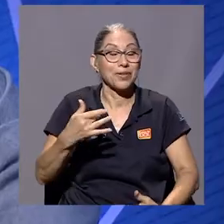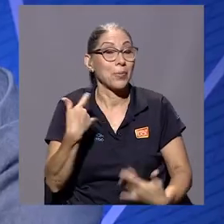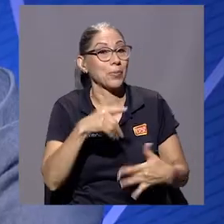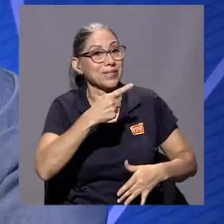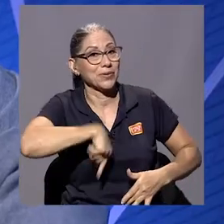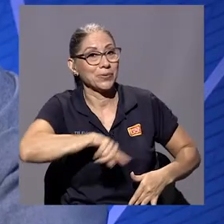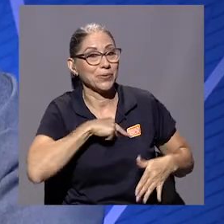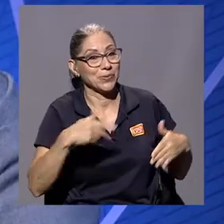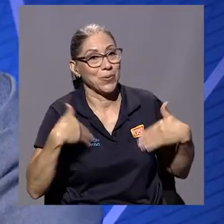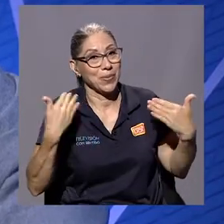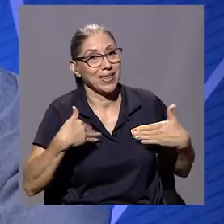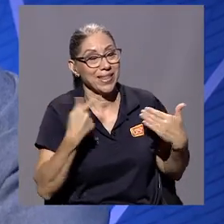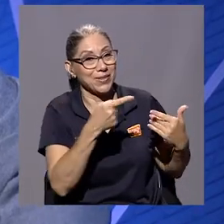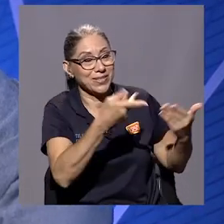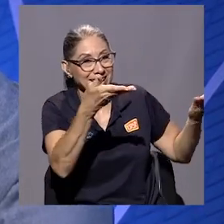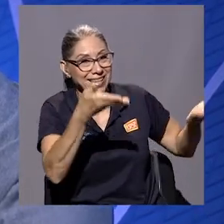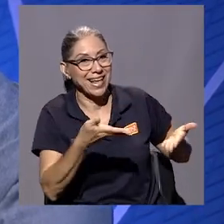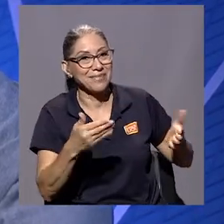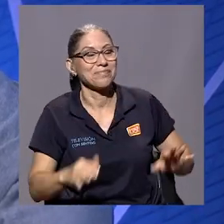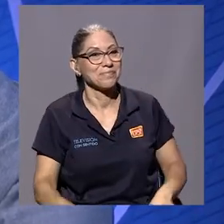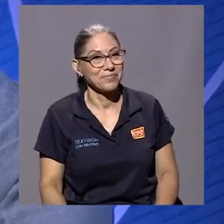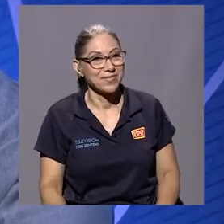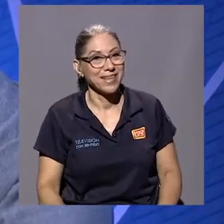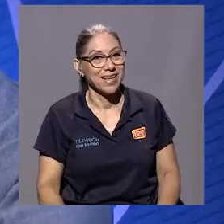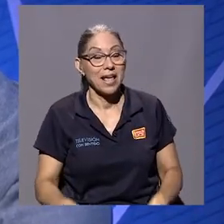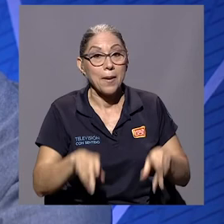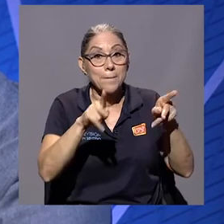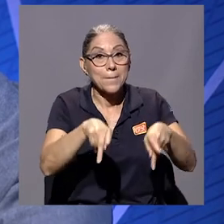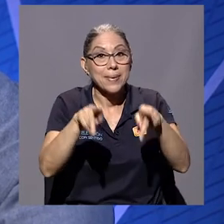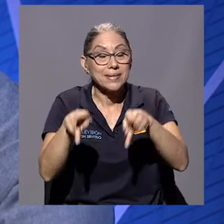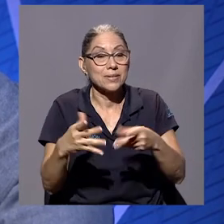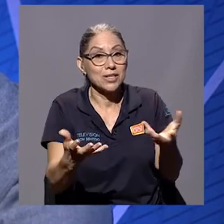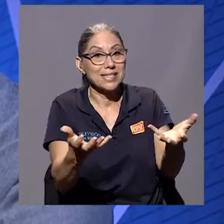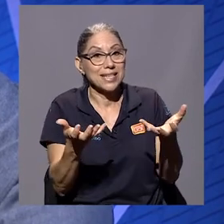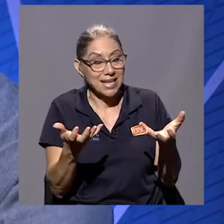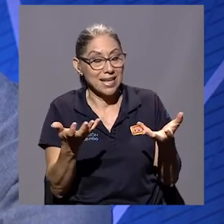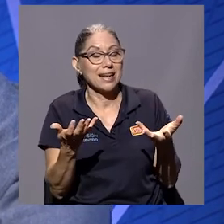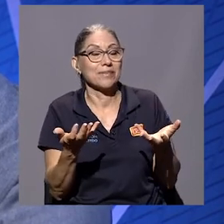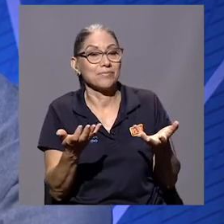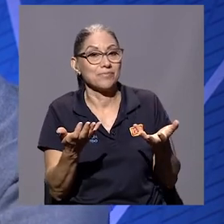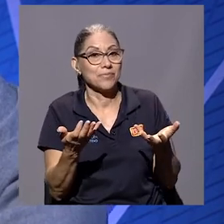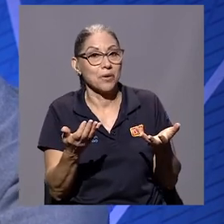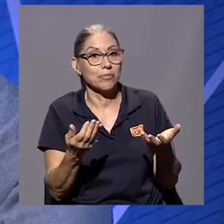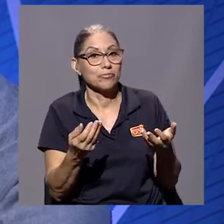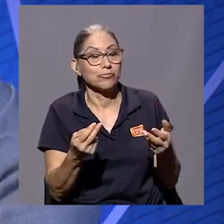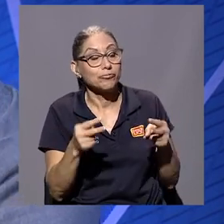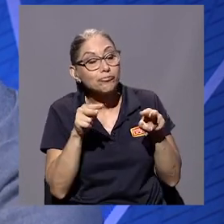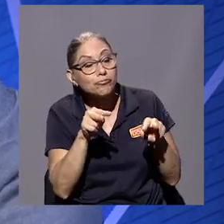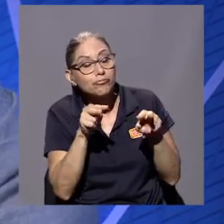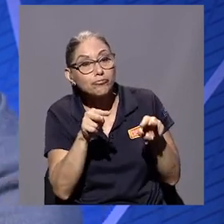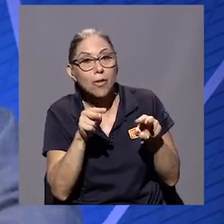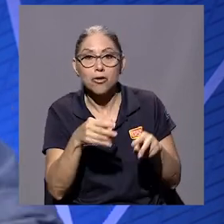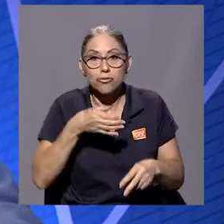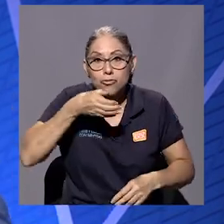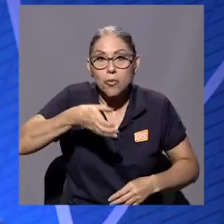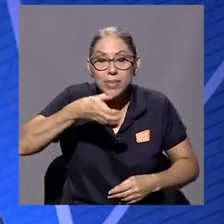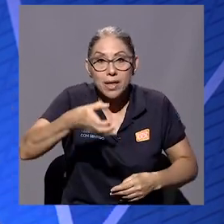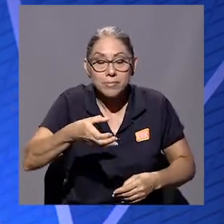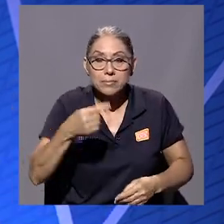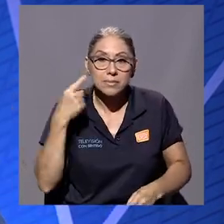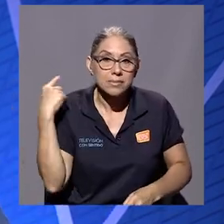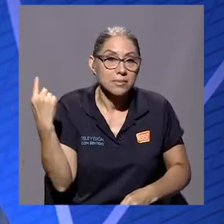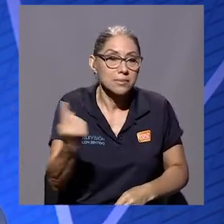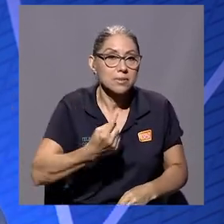dirás que, bueno, estamos muy contentos de tenerlo acá. Ajá. Y las personas que quieran un poco seguir este trabajo que hace don Enrique, les